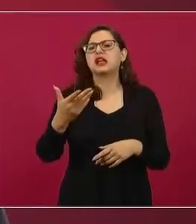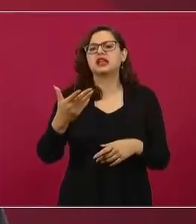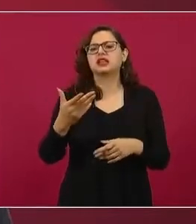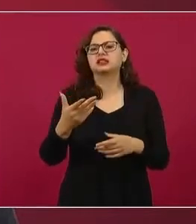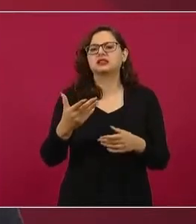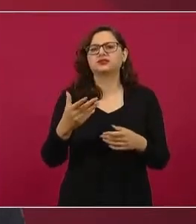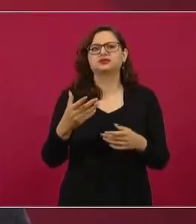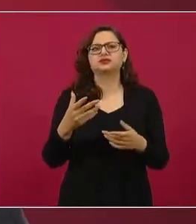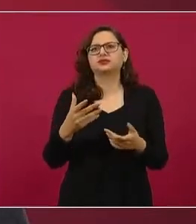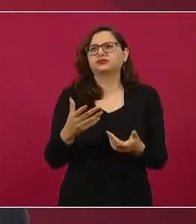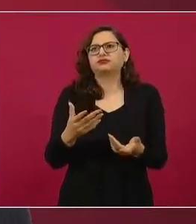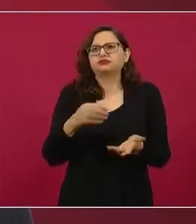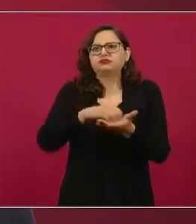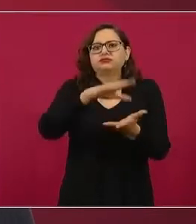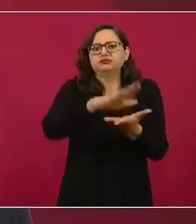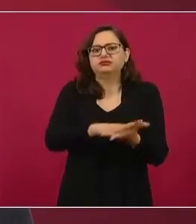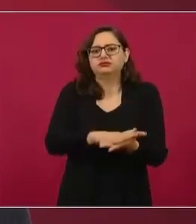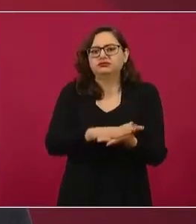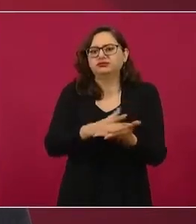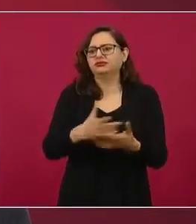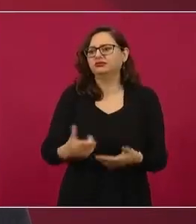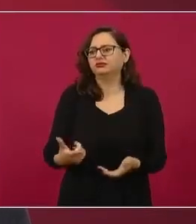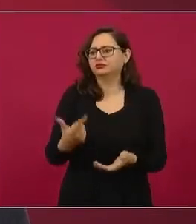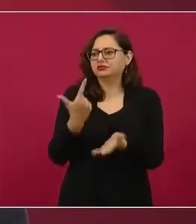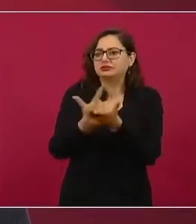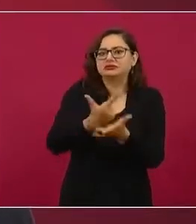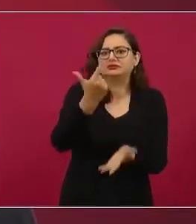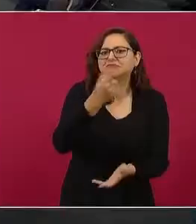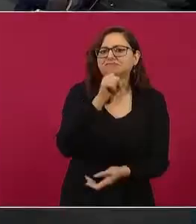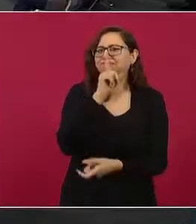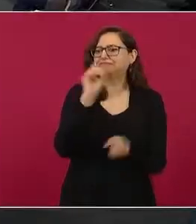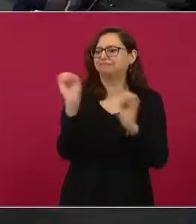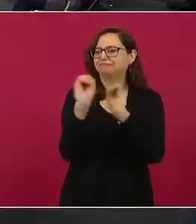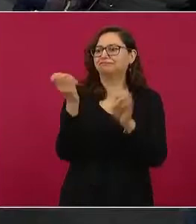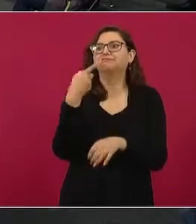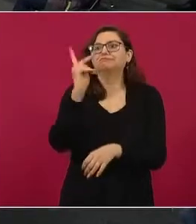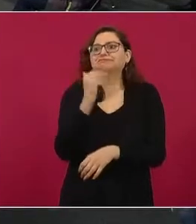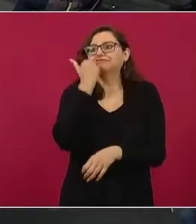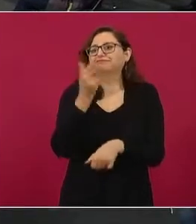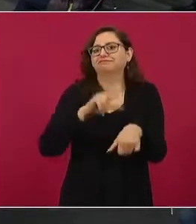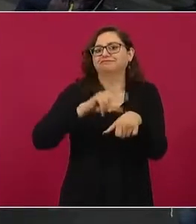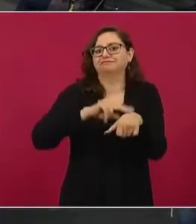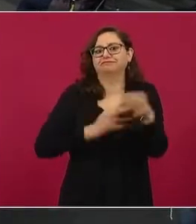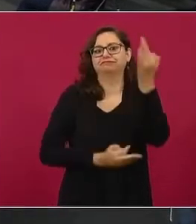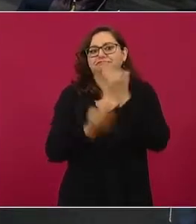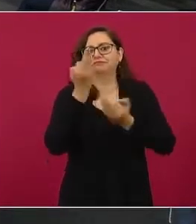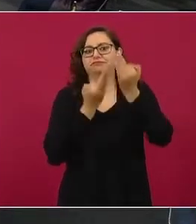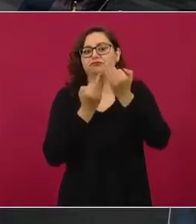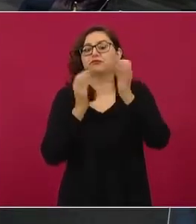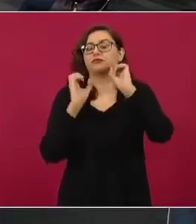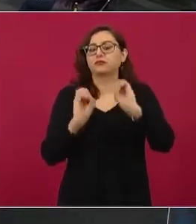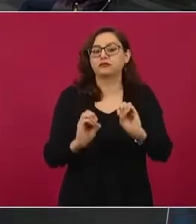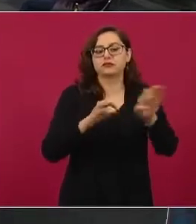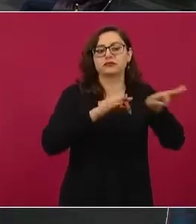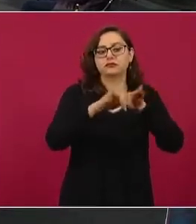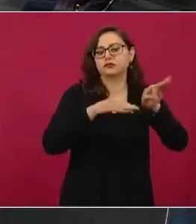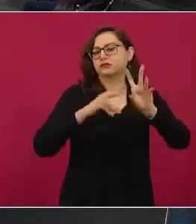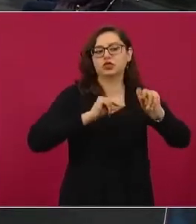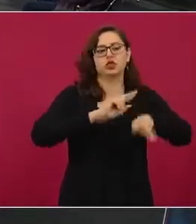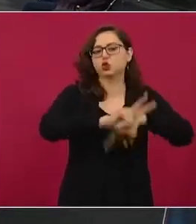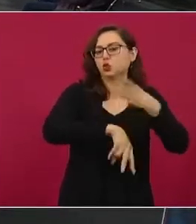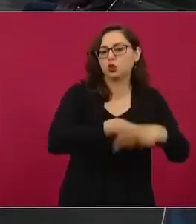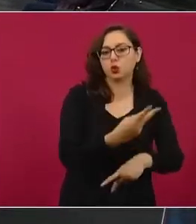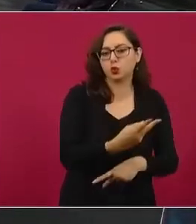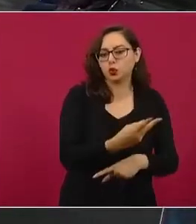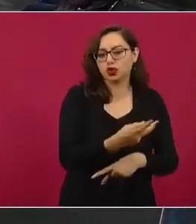de urgencias, aun cuando no tengan enfermedad grave o bien ausentarse del trabajo. Entonces, este es un